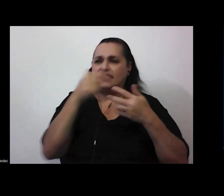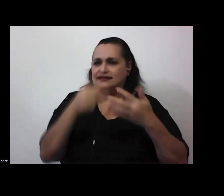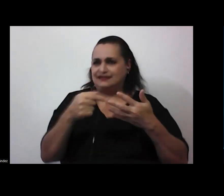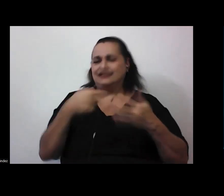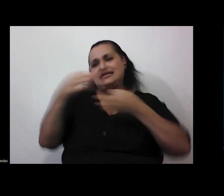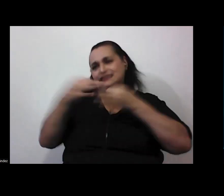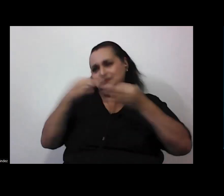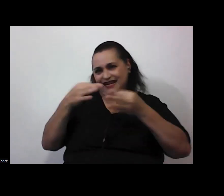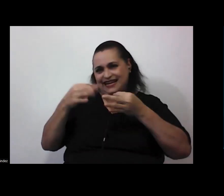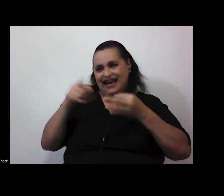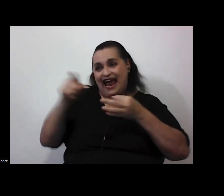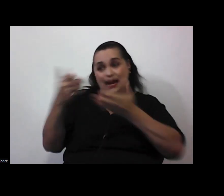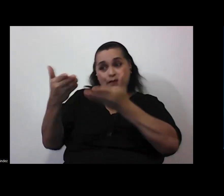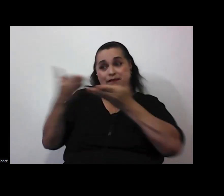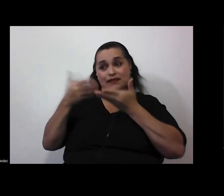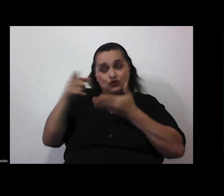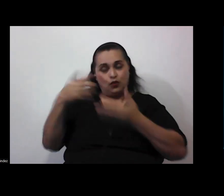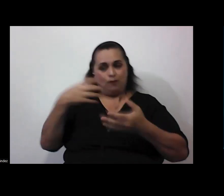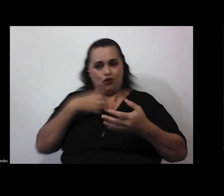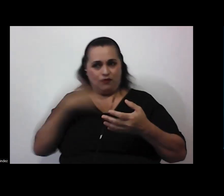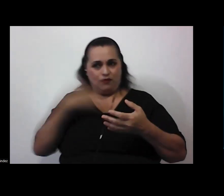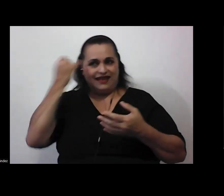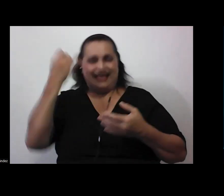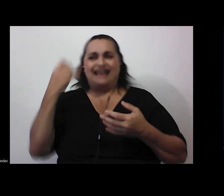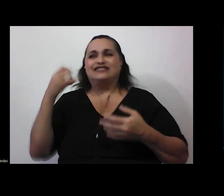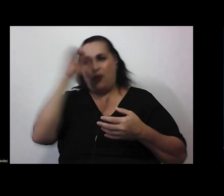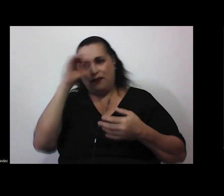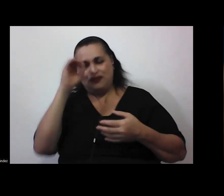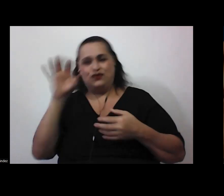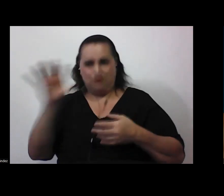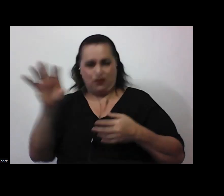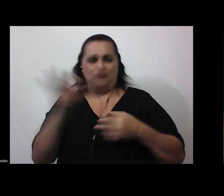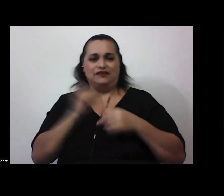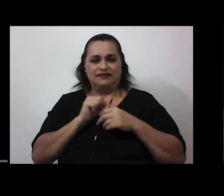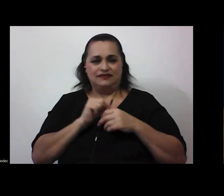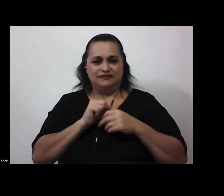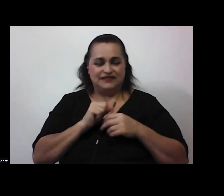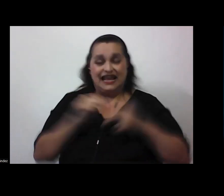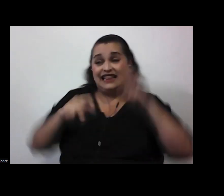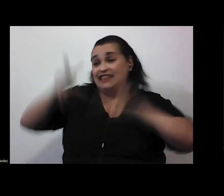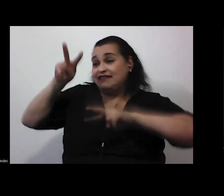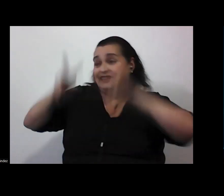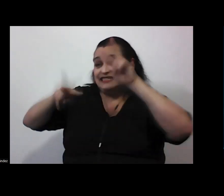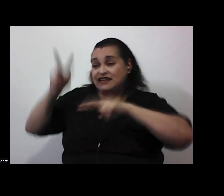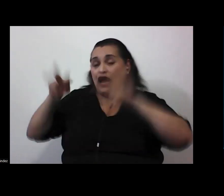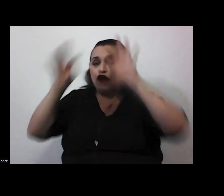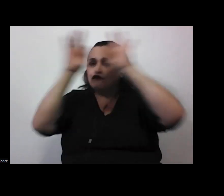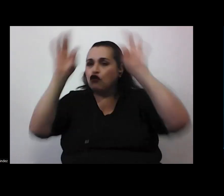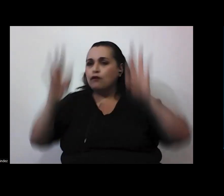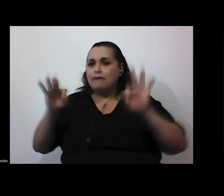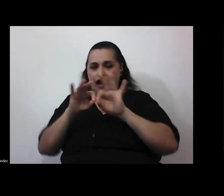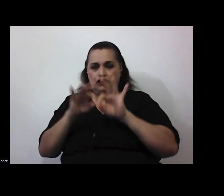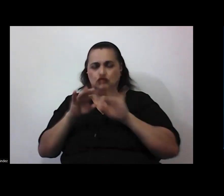entonces ahí sin darse cuenta salen las ideas a la luz y diversificar los formatos ¿no? o sea no solo